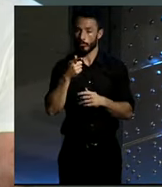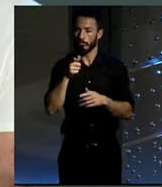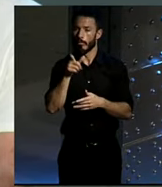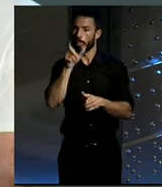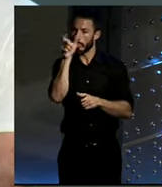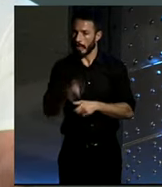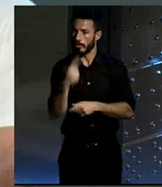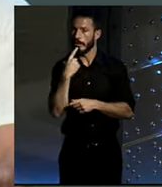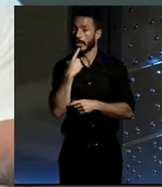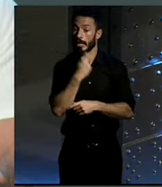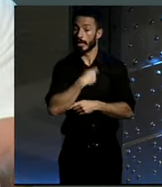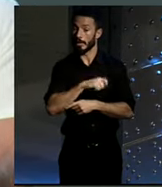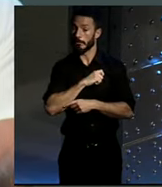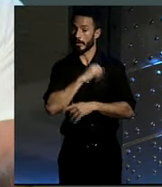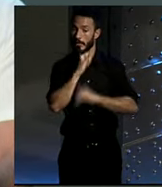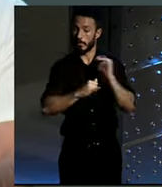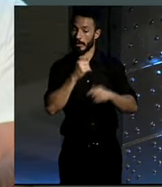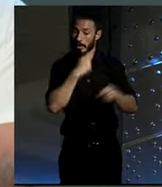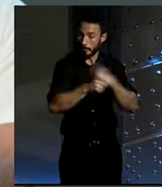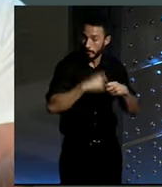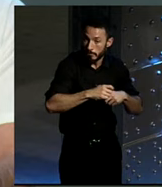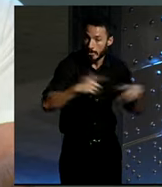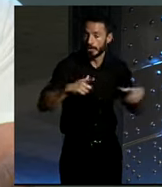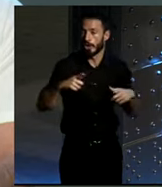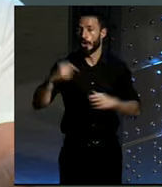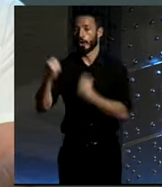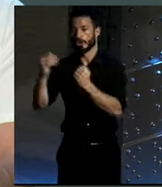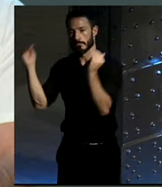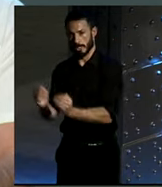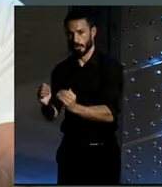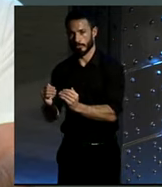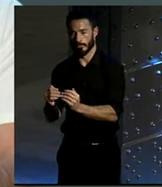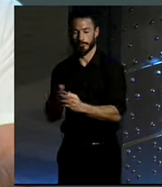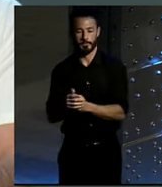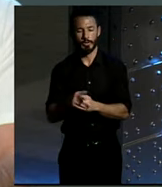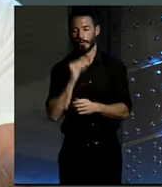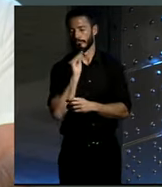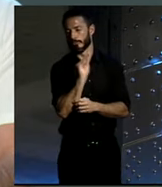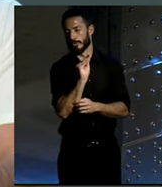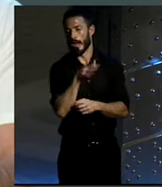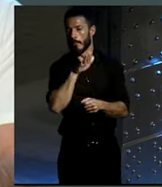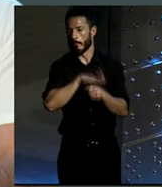Eso ya pasa en Europa. Y a mí me gustaría preguntarle a los marcianos o martianos Martianos de Martes